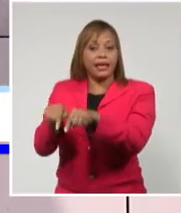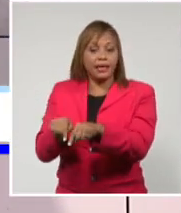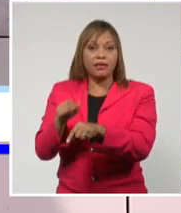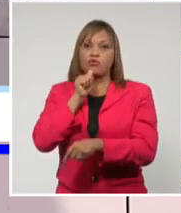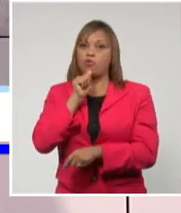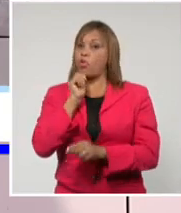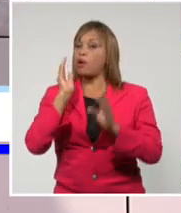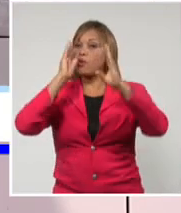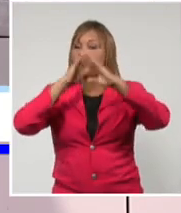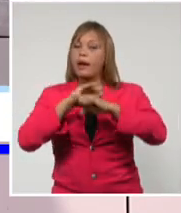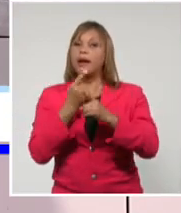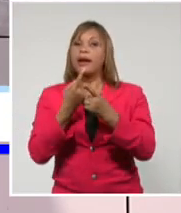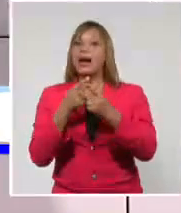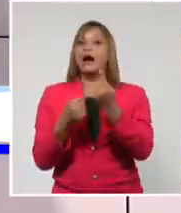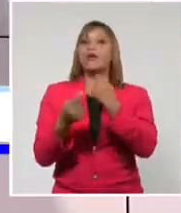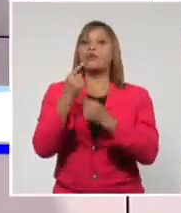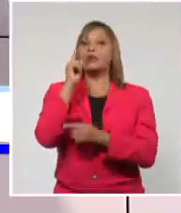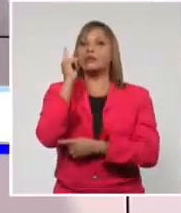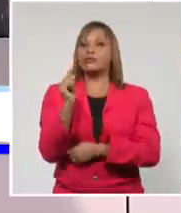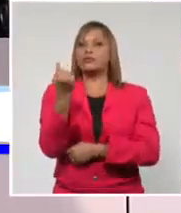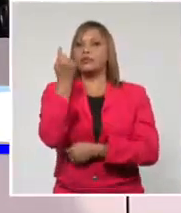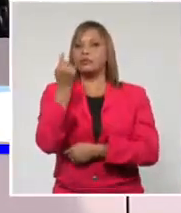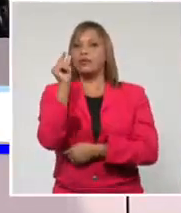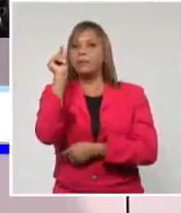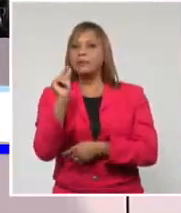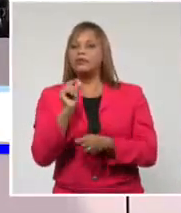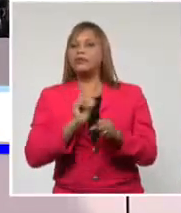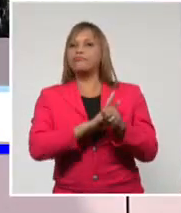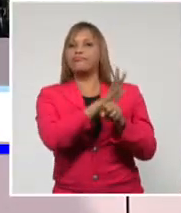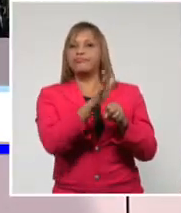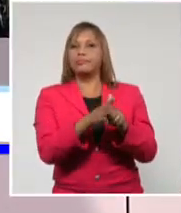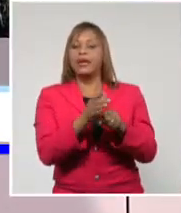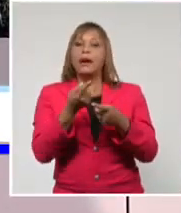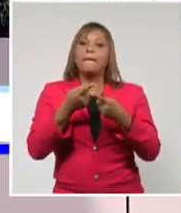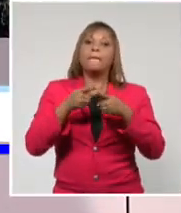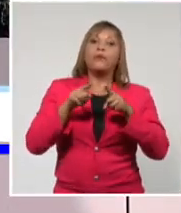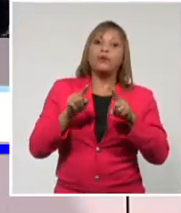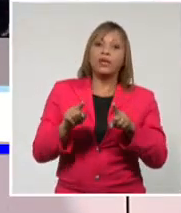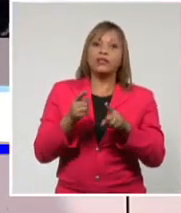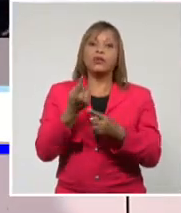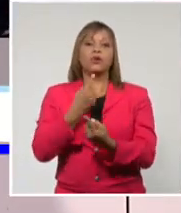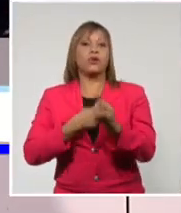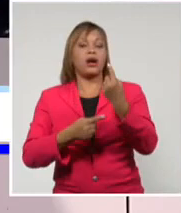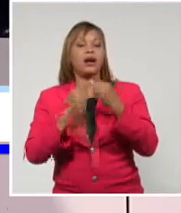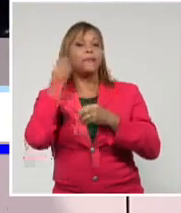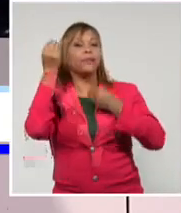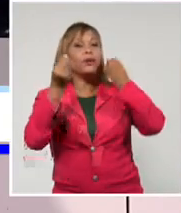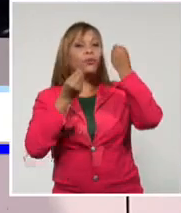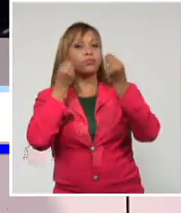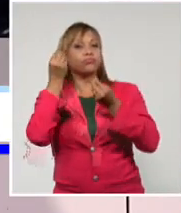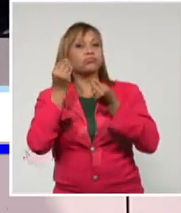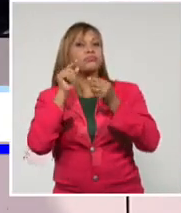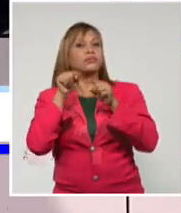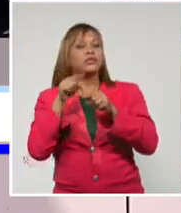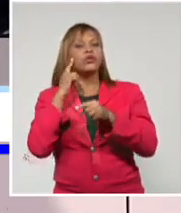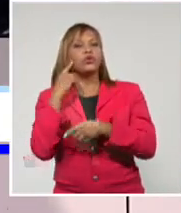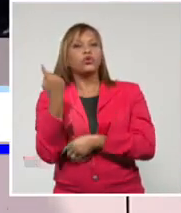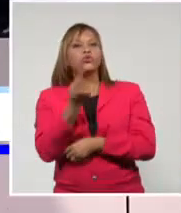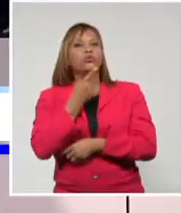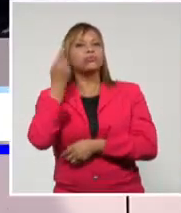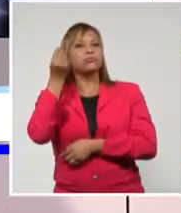mientras exista un solo caso de la enfermedad. Por eso es prudente que ante esa nueva y preocupante realidad reflexionemos sobre